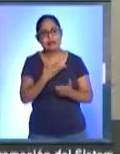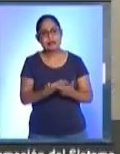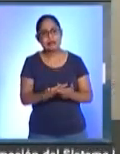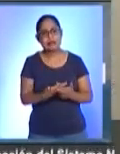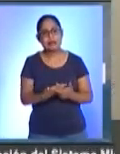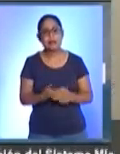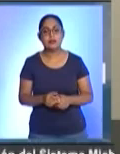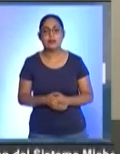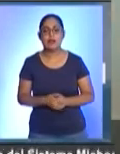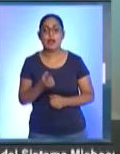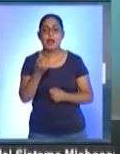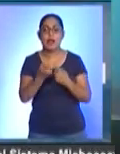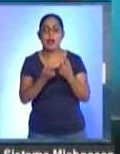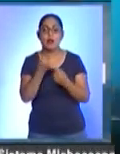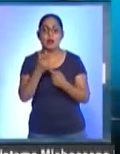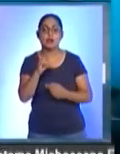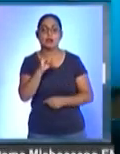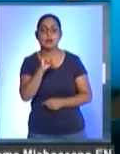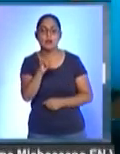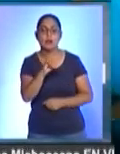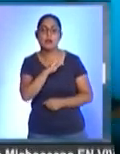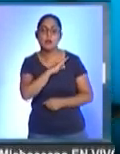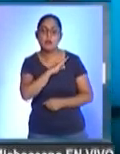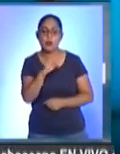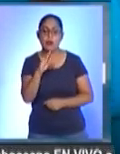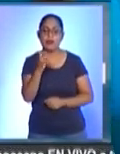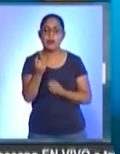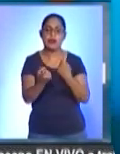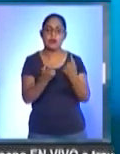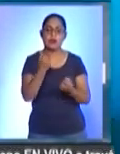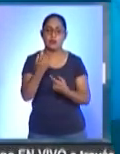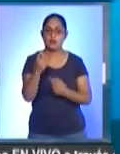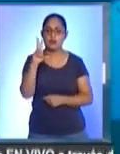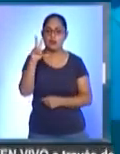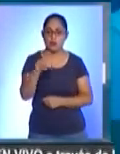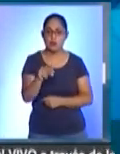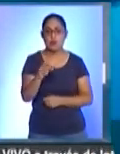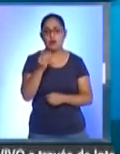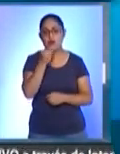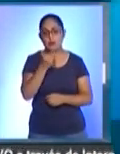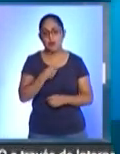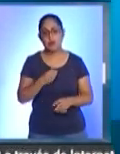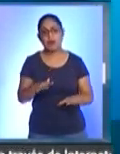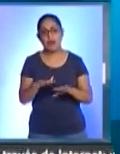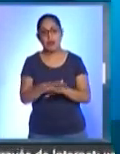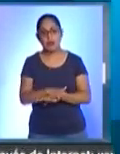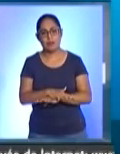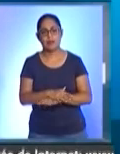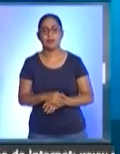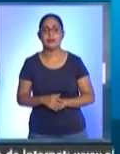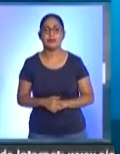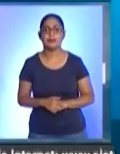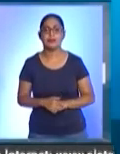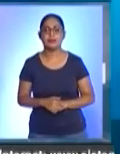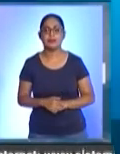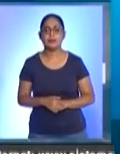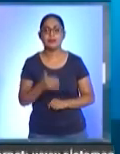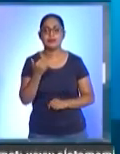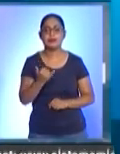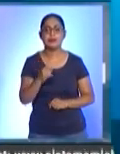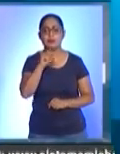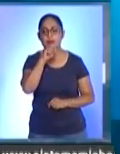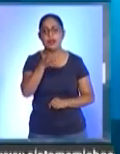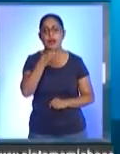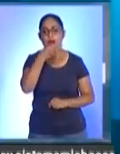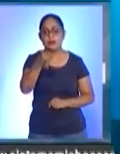En algunos casos es posible hacer un ajuste en el tratamiento, algún cambio de medicamentos, pero no siempre es. Y se les ha estado